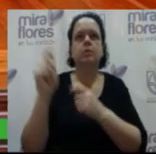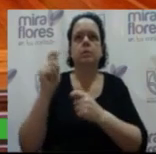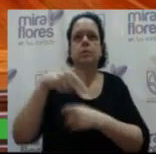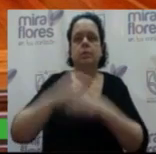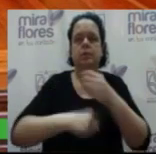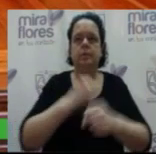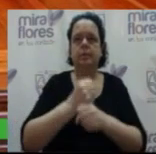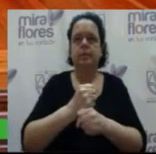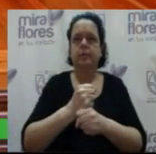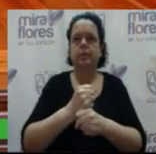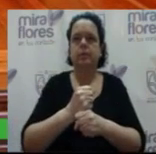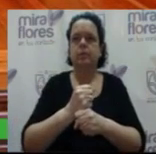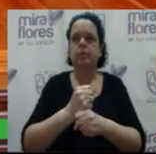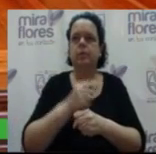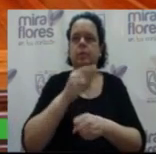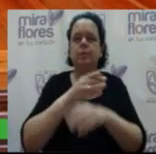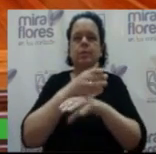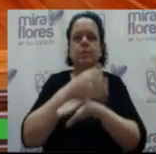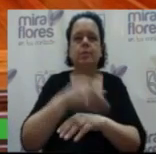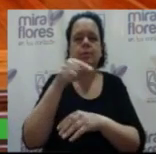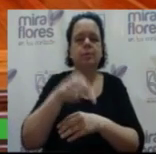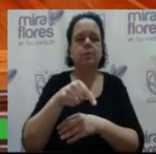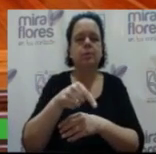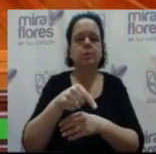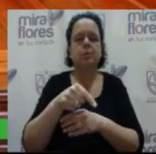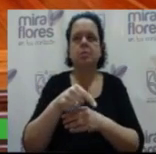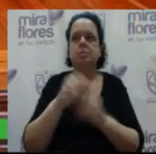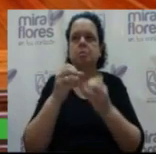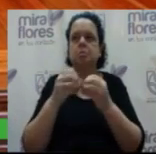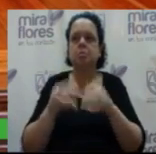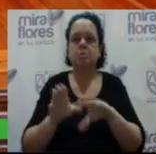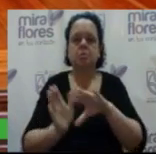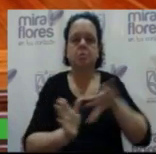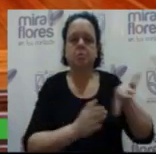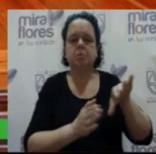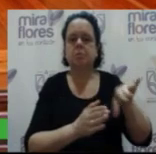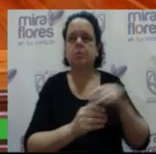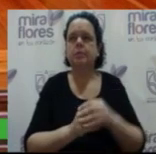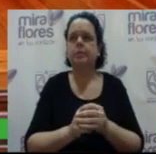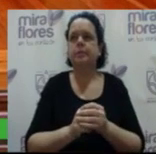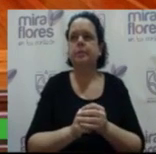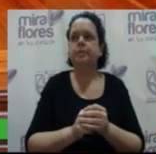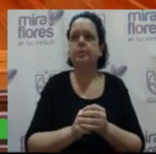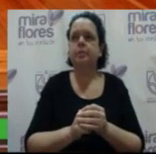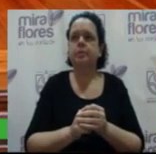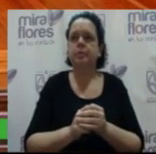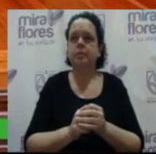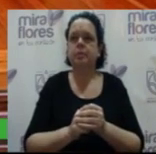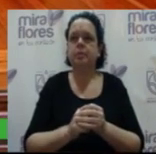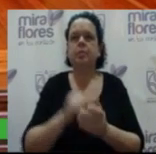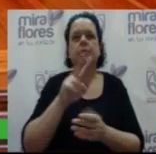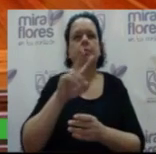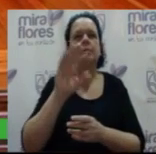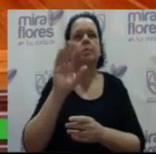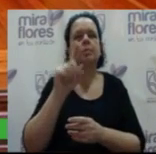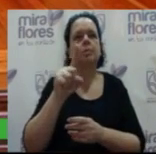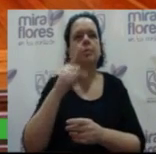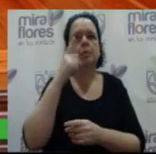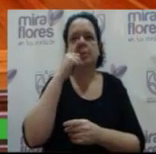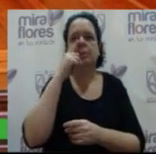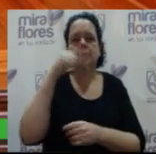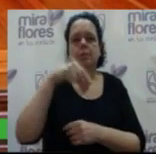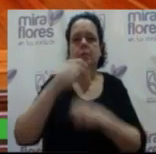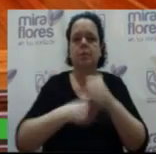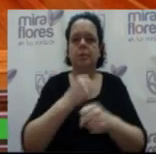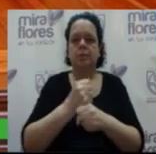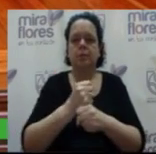año, a través del cual se dejó sin efecto el acuerdo de Consejo número 050-2018, de fecha 21 de junio del presente